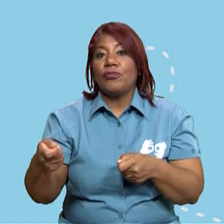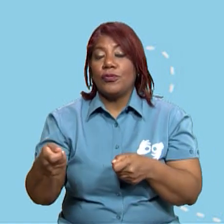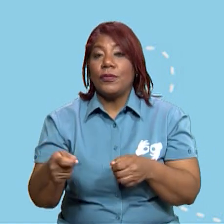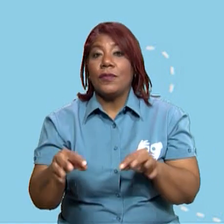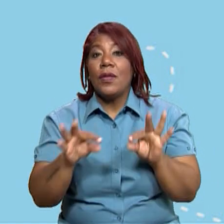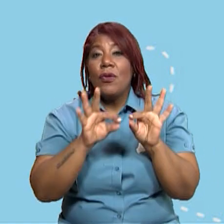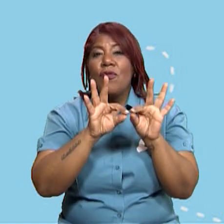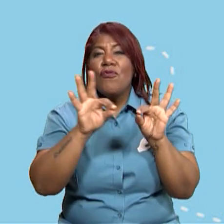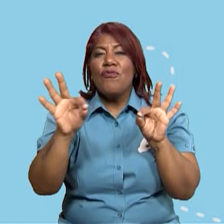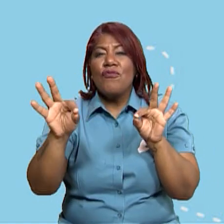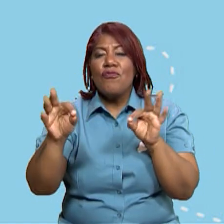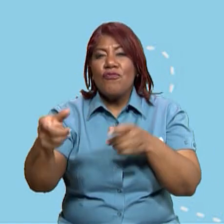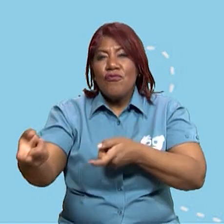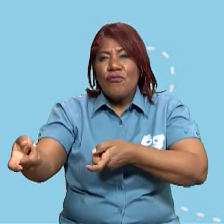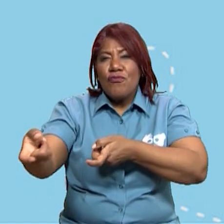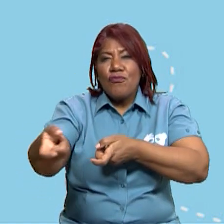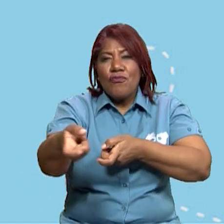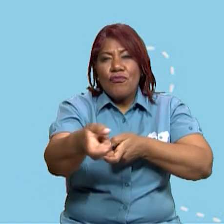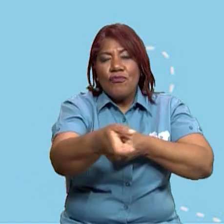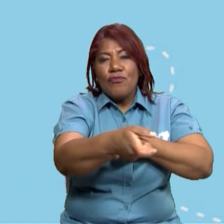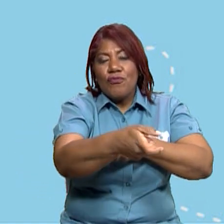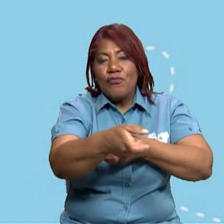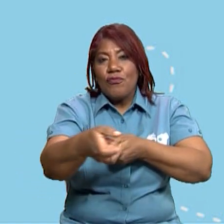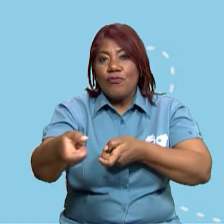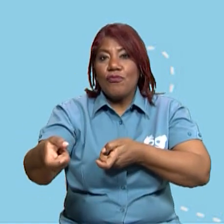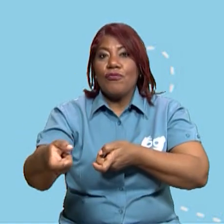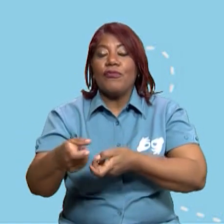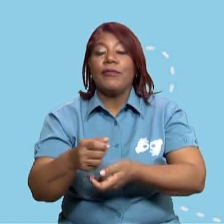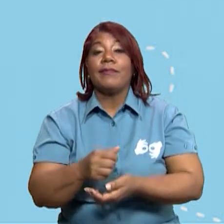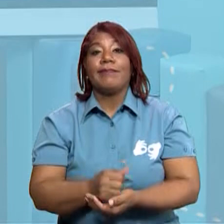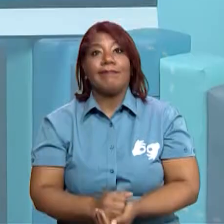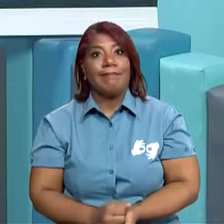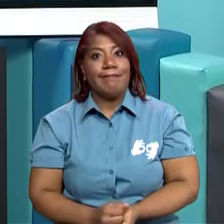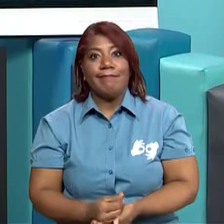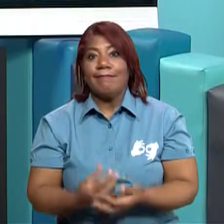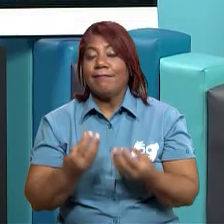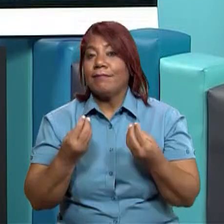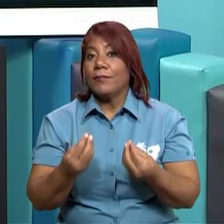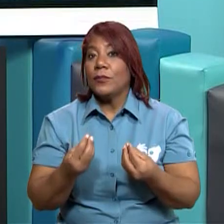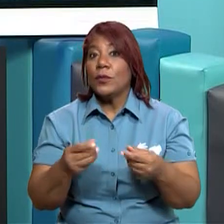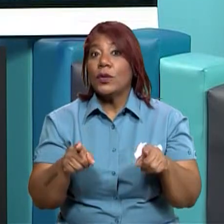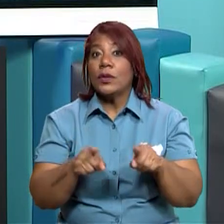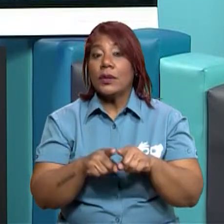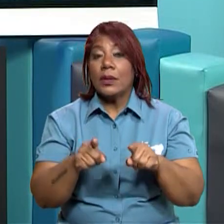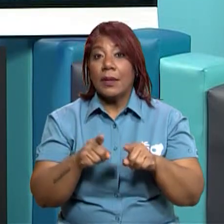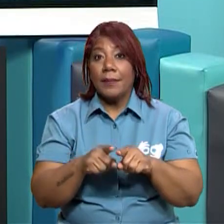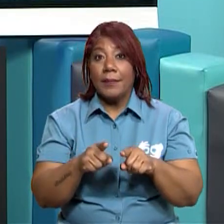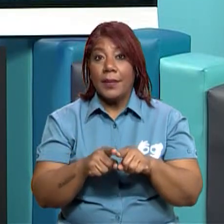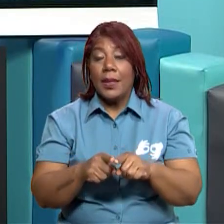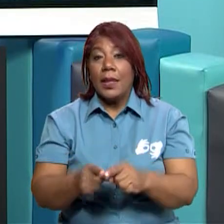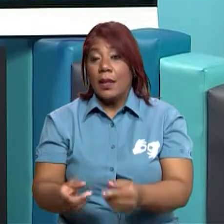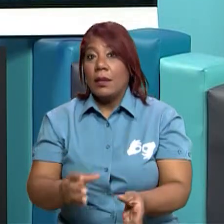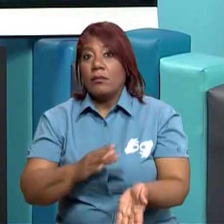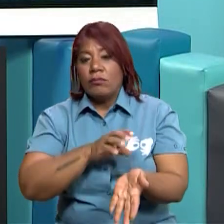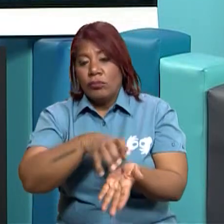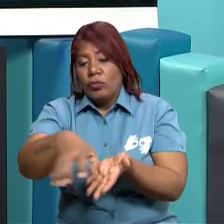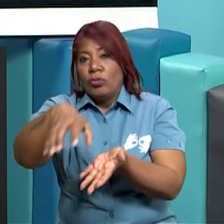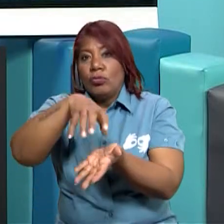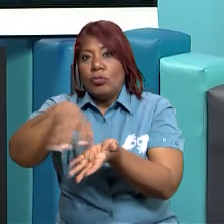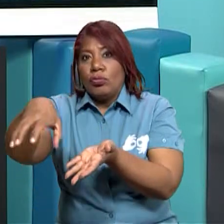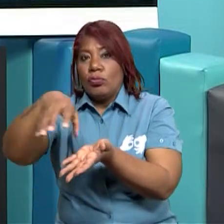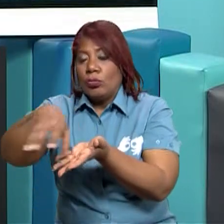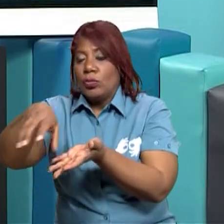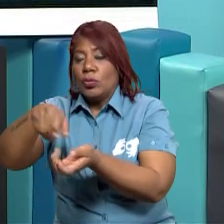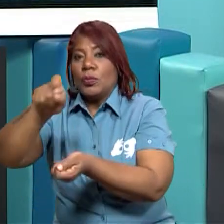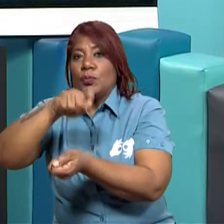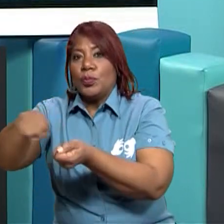Por ejemplo, nuestros agricultores tendían mucho a quemar. Entonces, esa práctica debemos